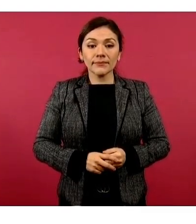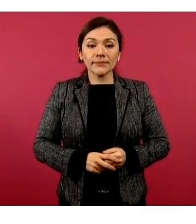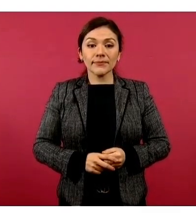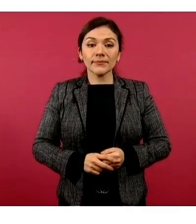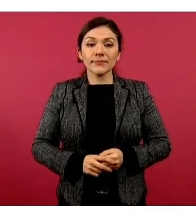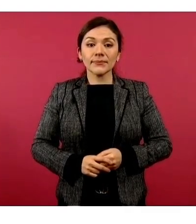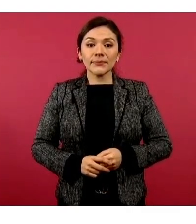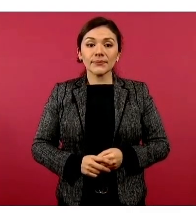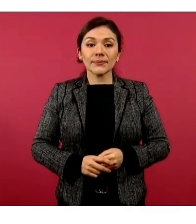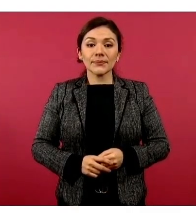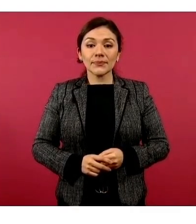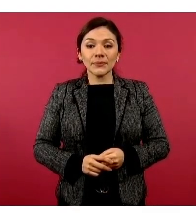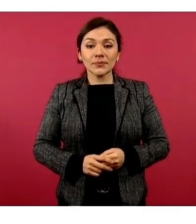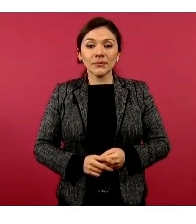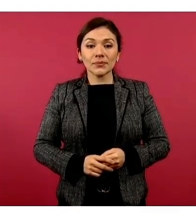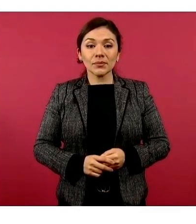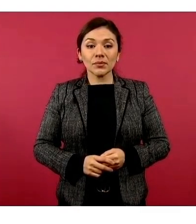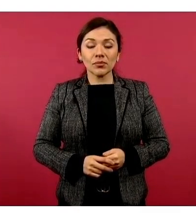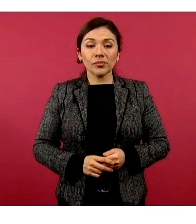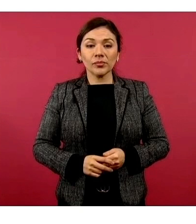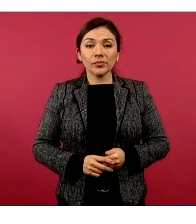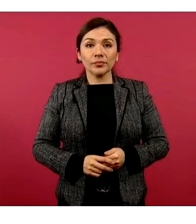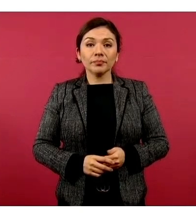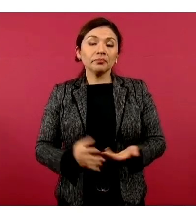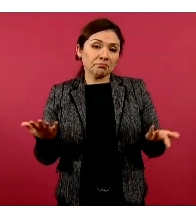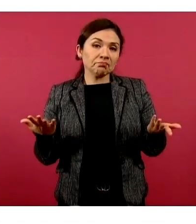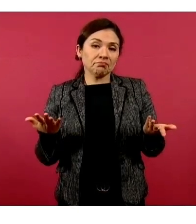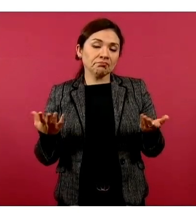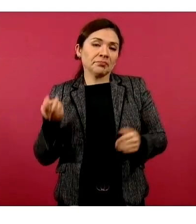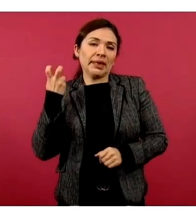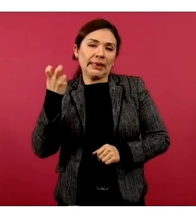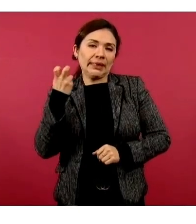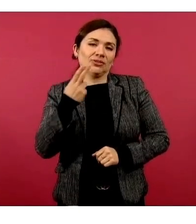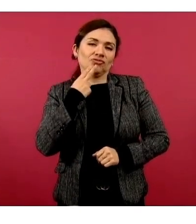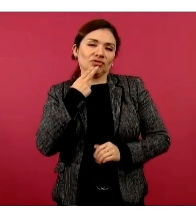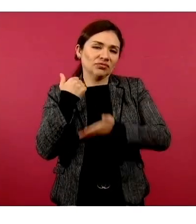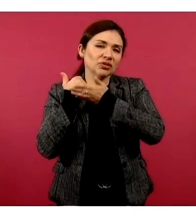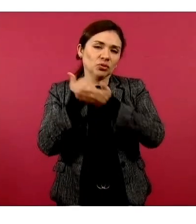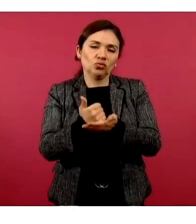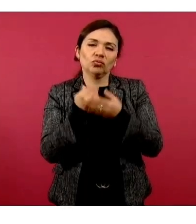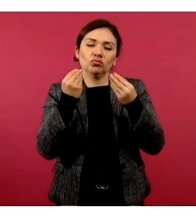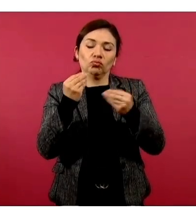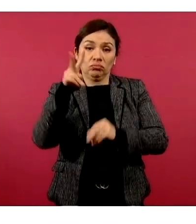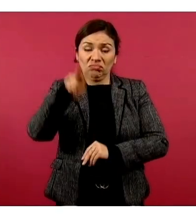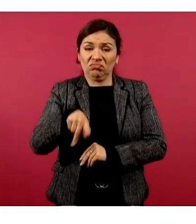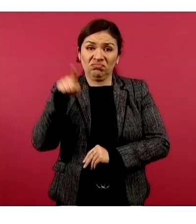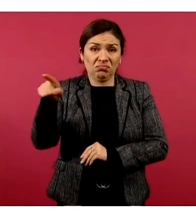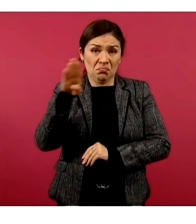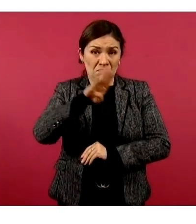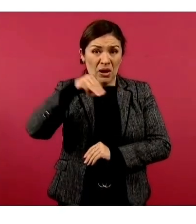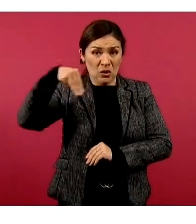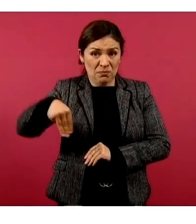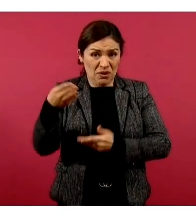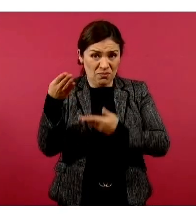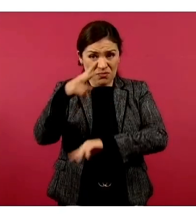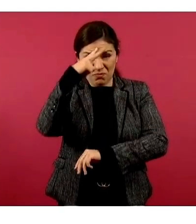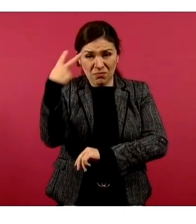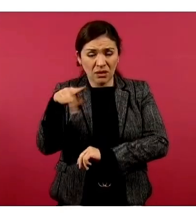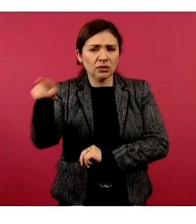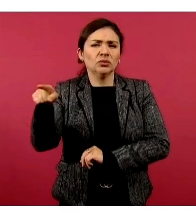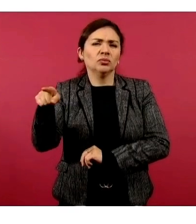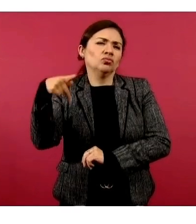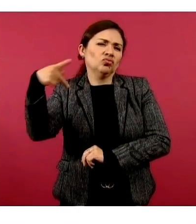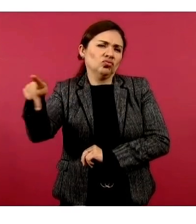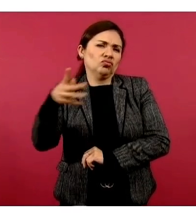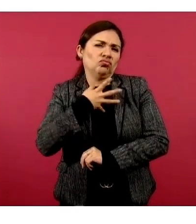Entonces, eso ha ayudado mucho. El Banco de México tiene su política